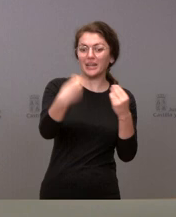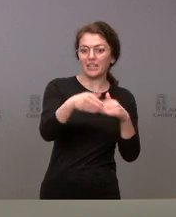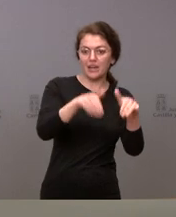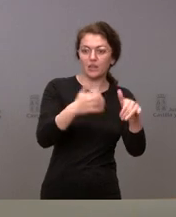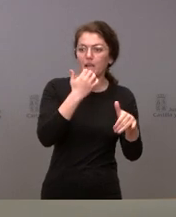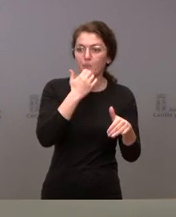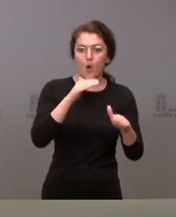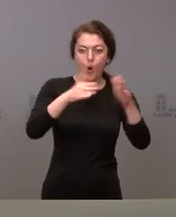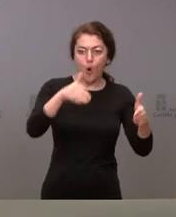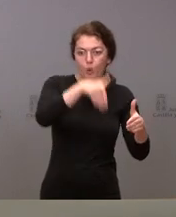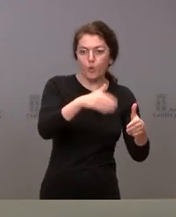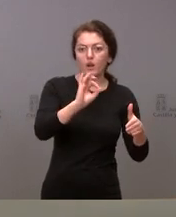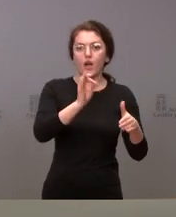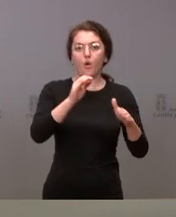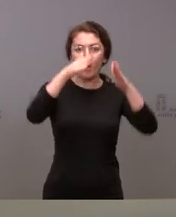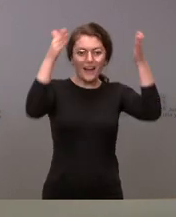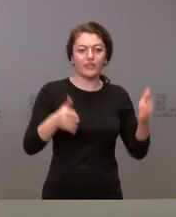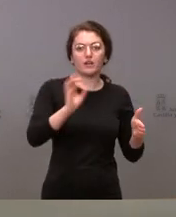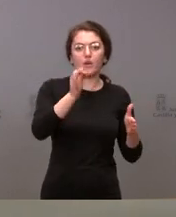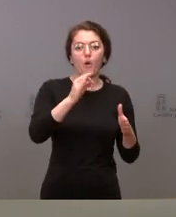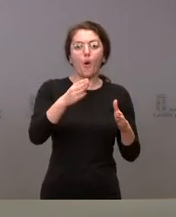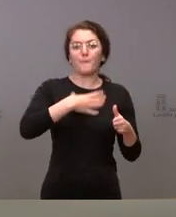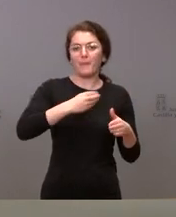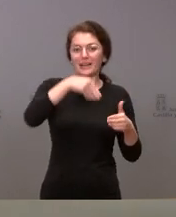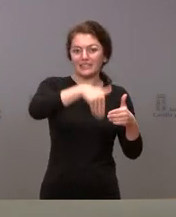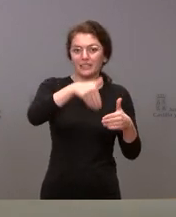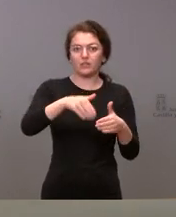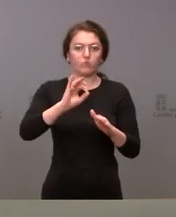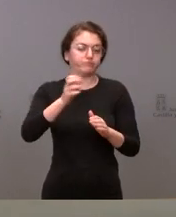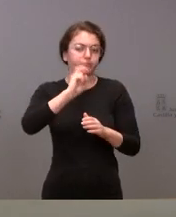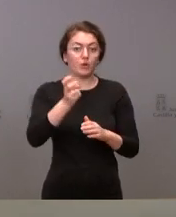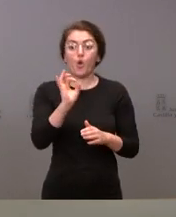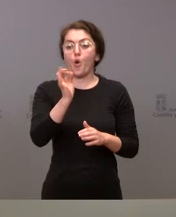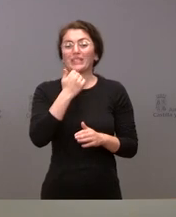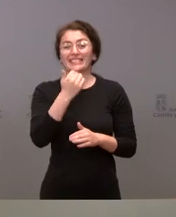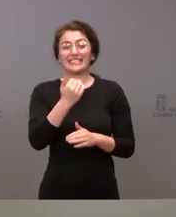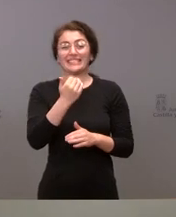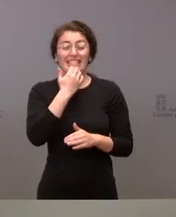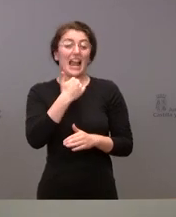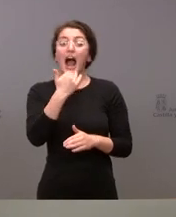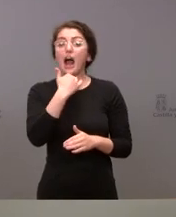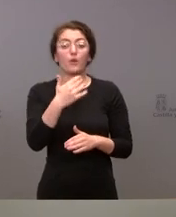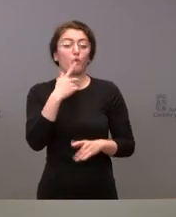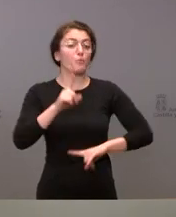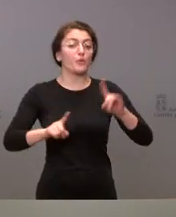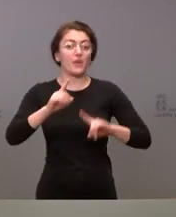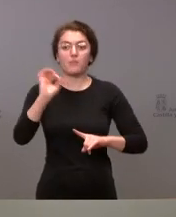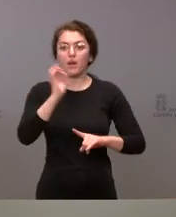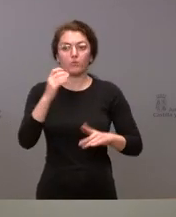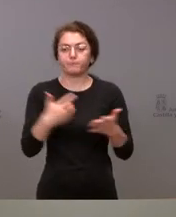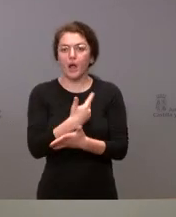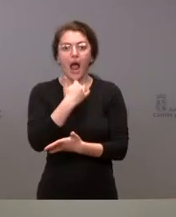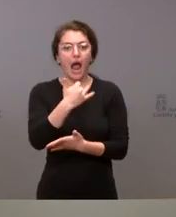urnas, cabinas, papeletas, documentación, etcétera, y también en caso de que tuvieran algún percance o incidente